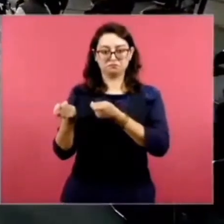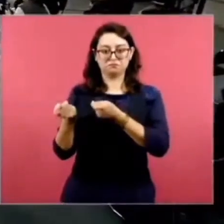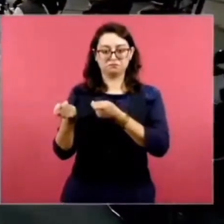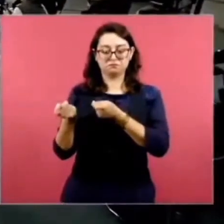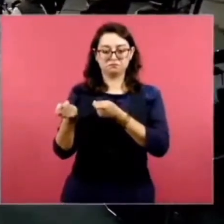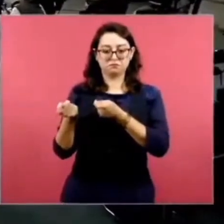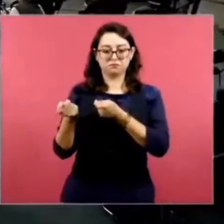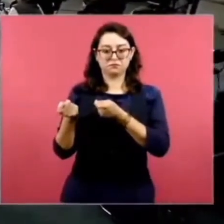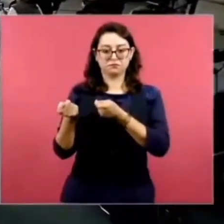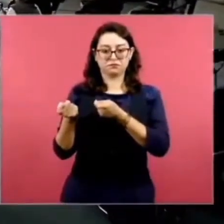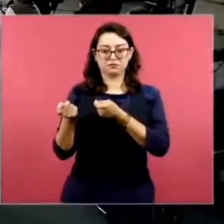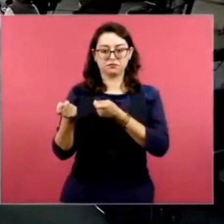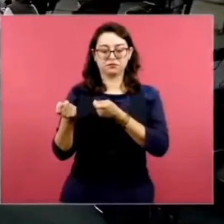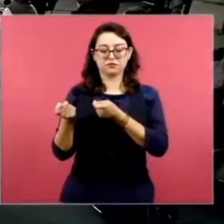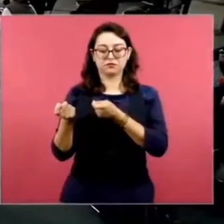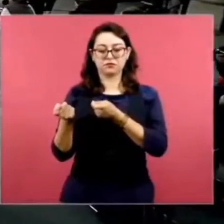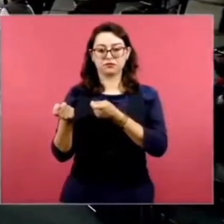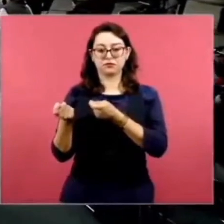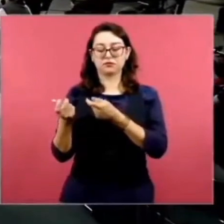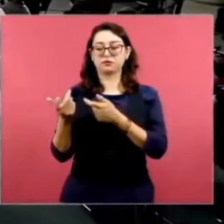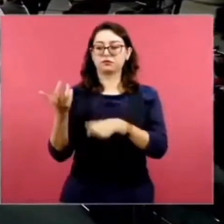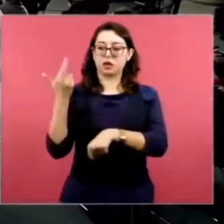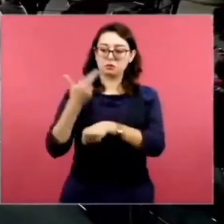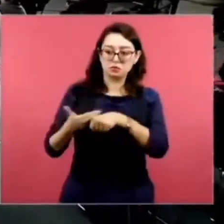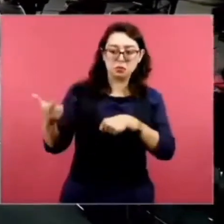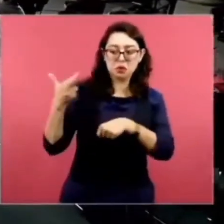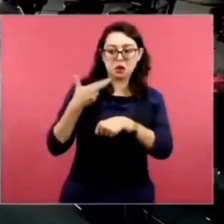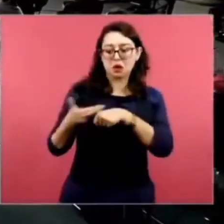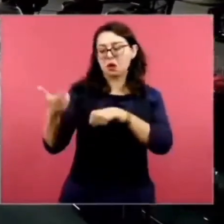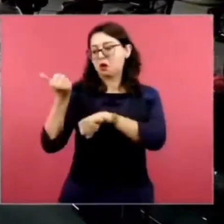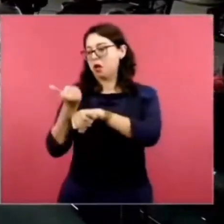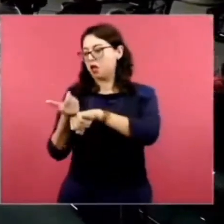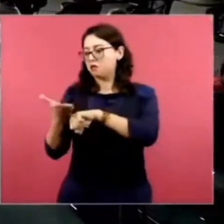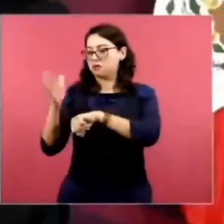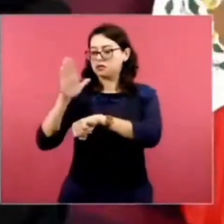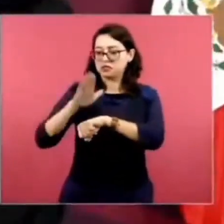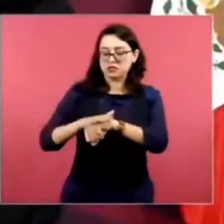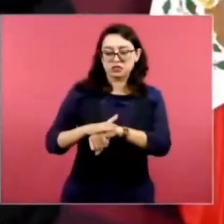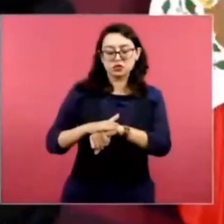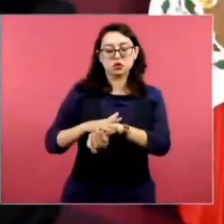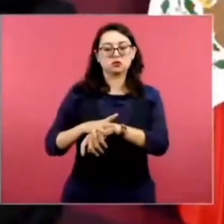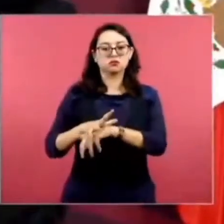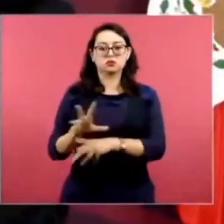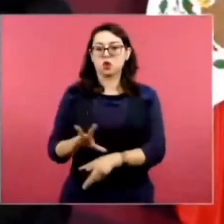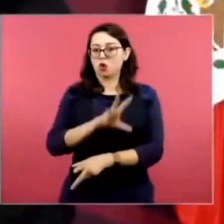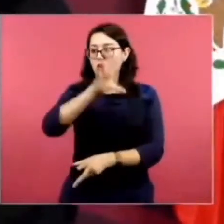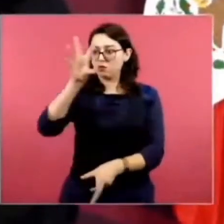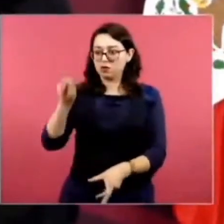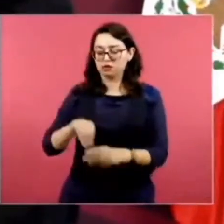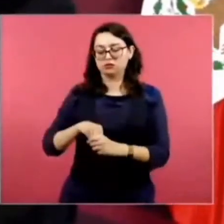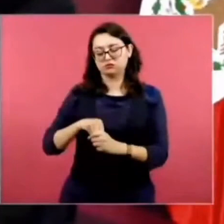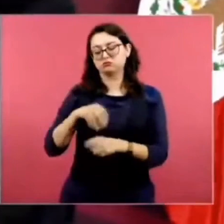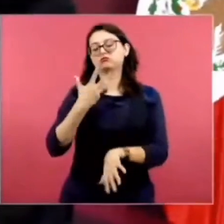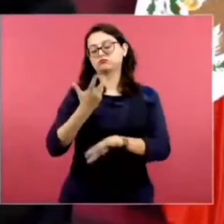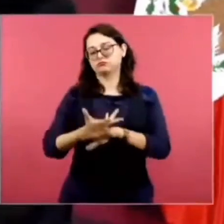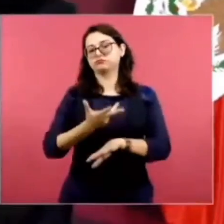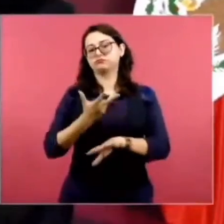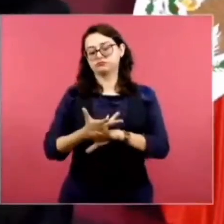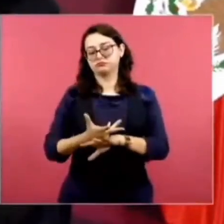Y ellos administran, cuando se termina la construcción